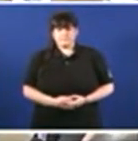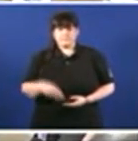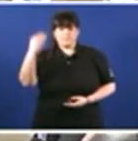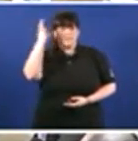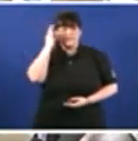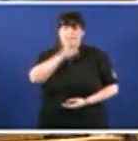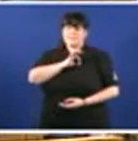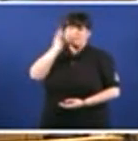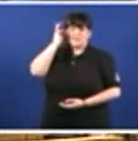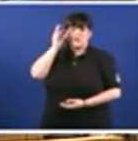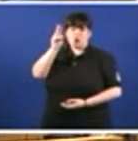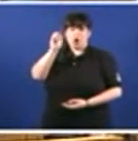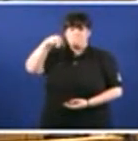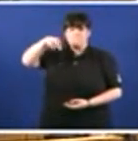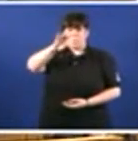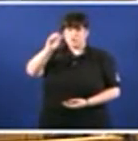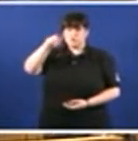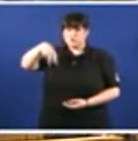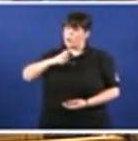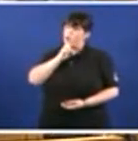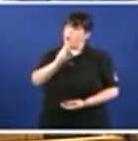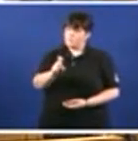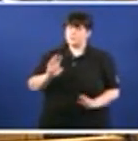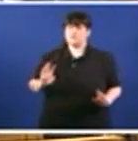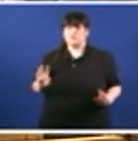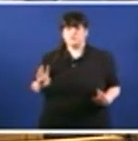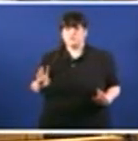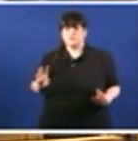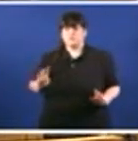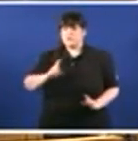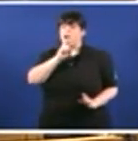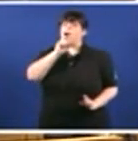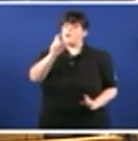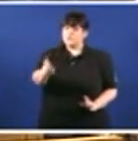unha chamada a orde señora Pontón señora Pontón